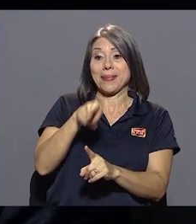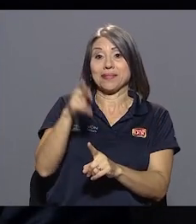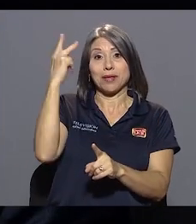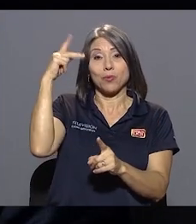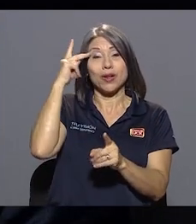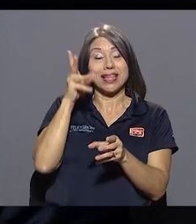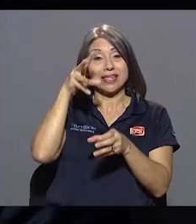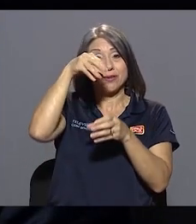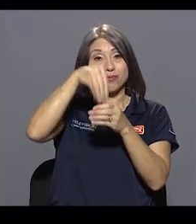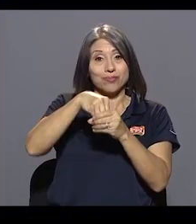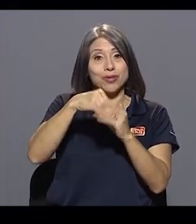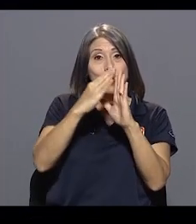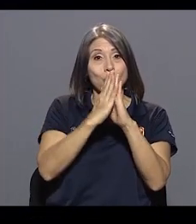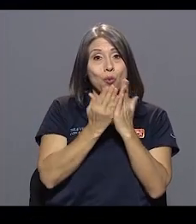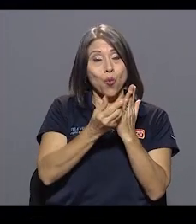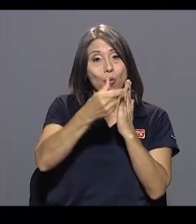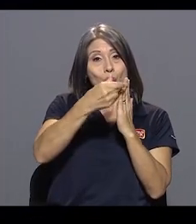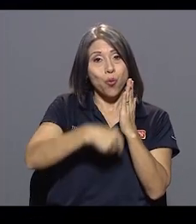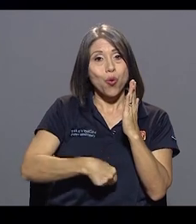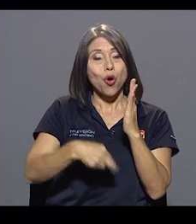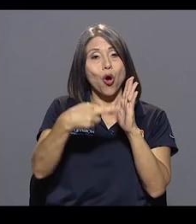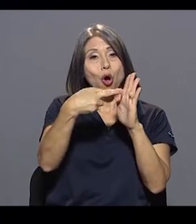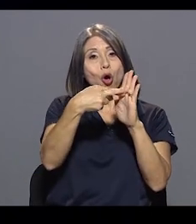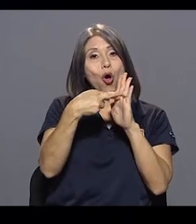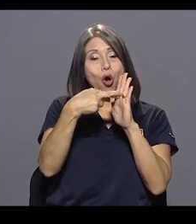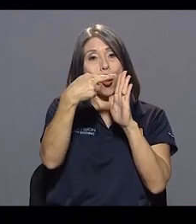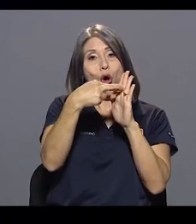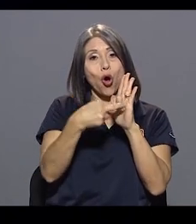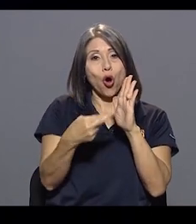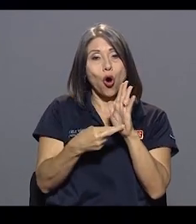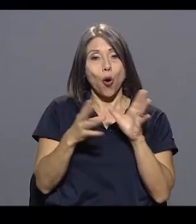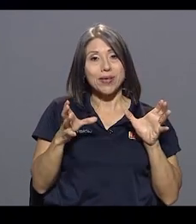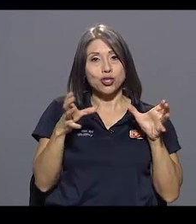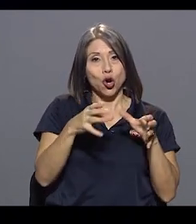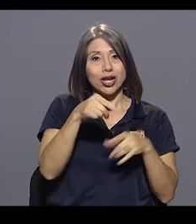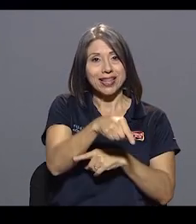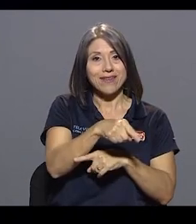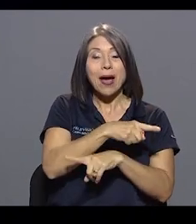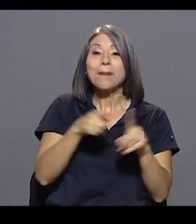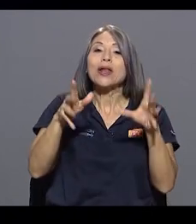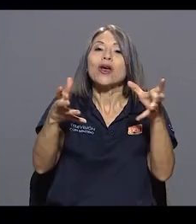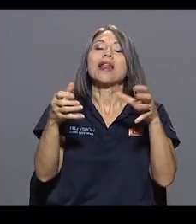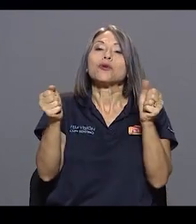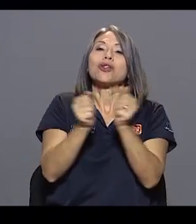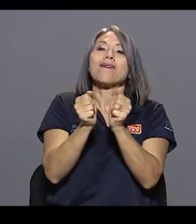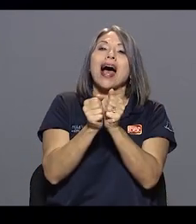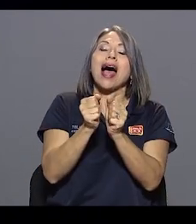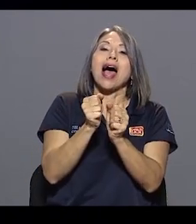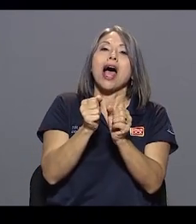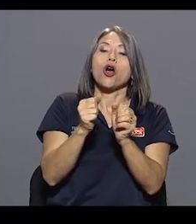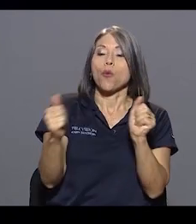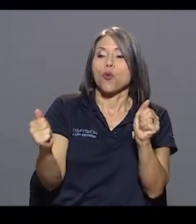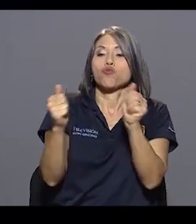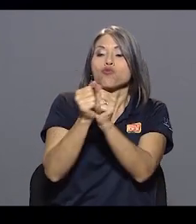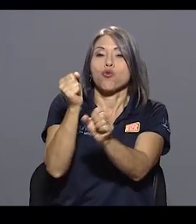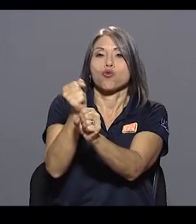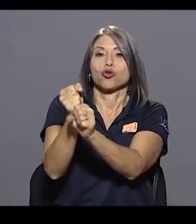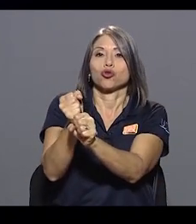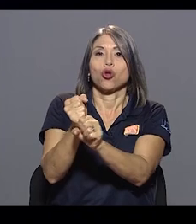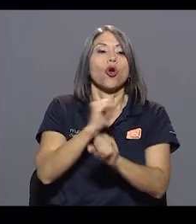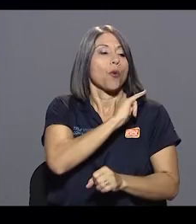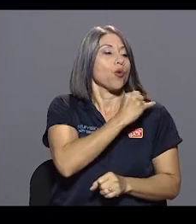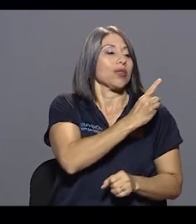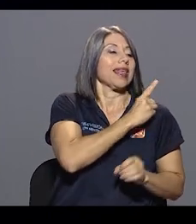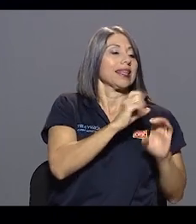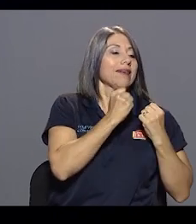quedaron, pero queremos trabajar con ellos de manera conjunta, es decir, no la junta directiva del sindicato por un lado y ellos